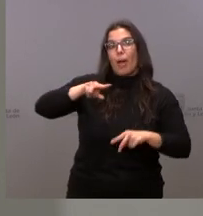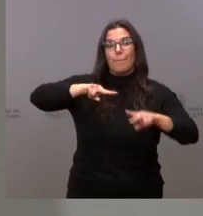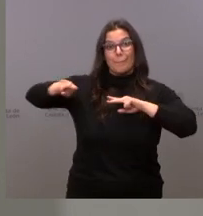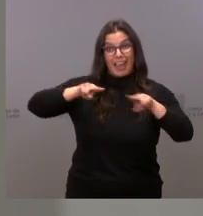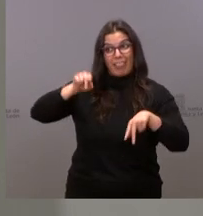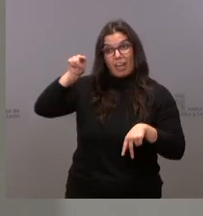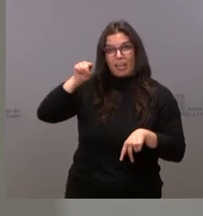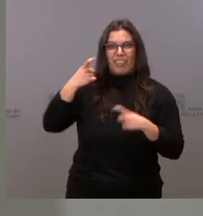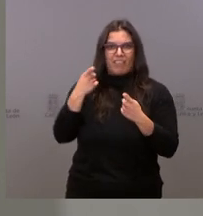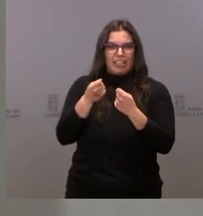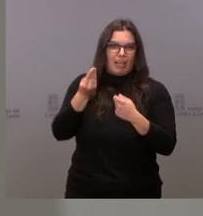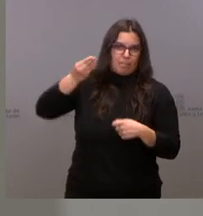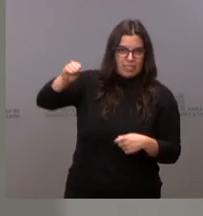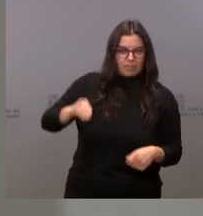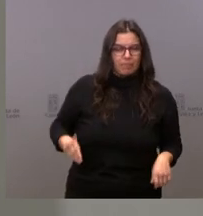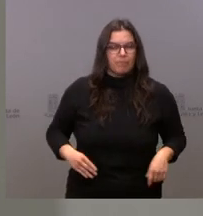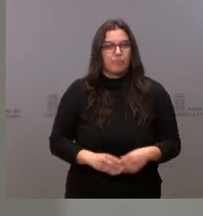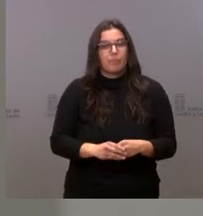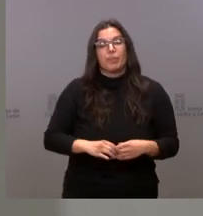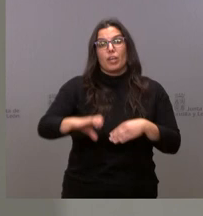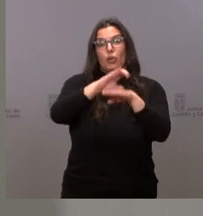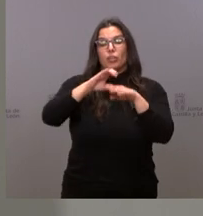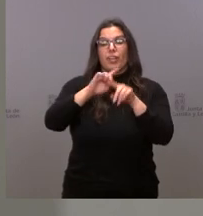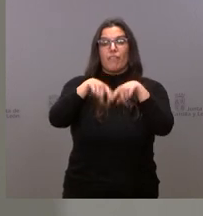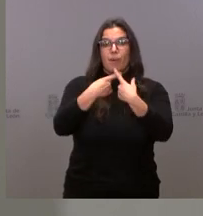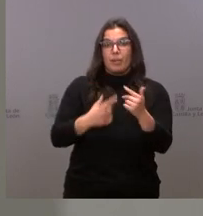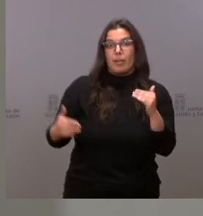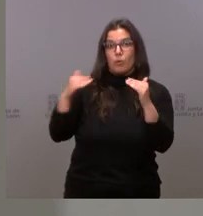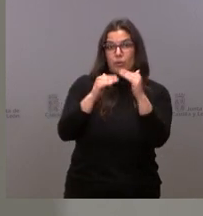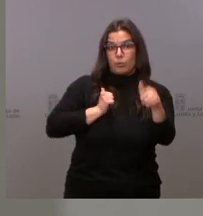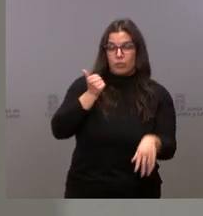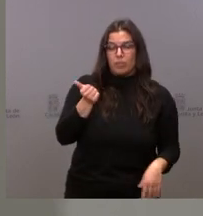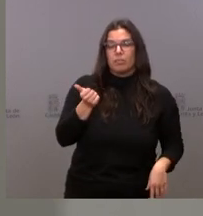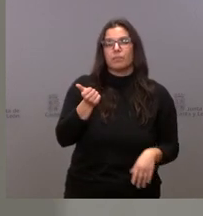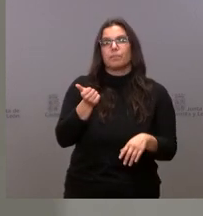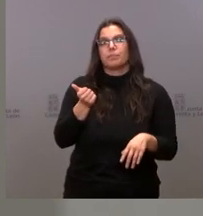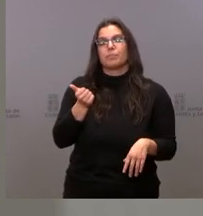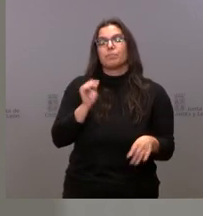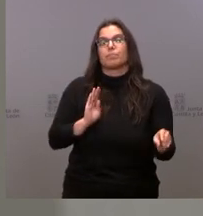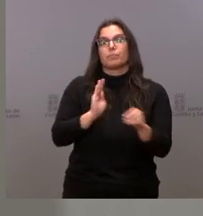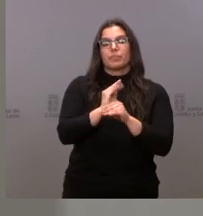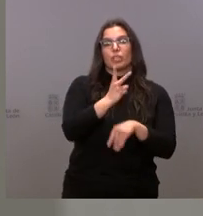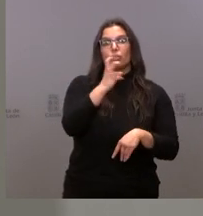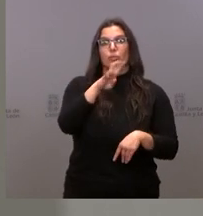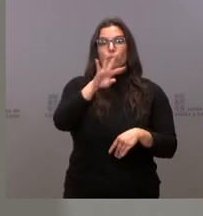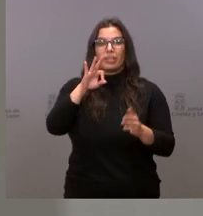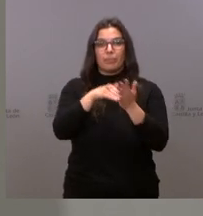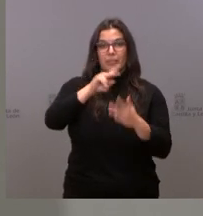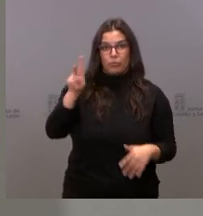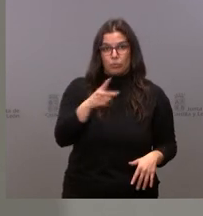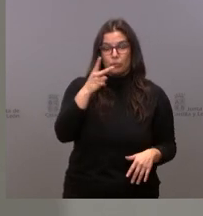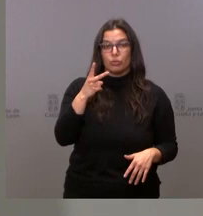de Ebro. La Consejería de Familia e Igualdad de Oportunidades financia con 240.000 euros